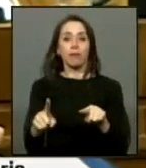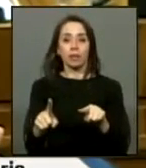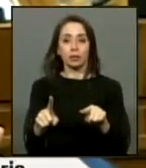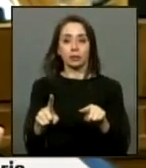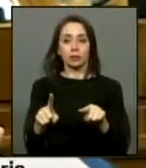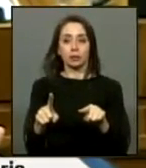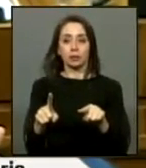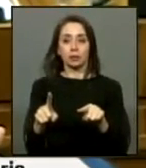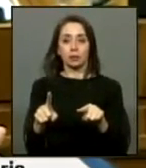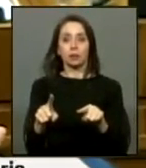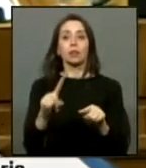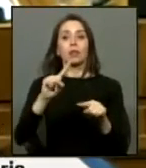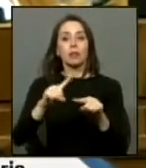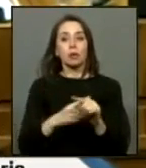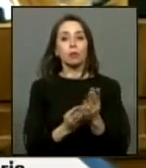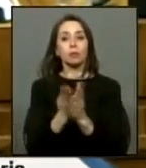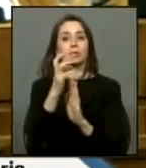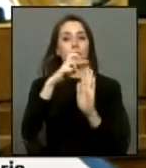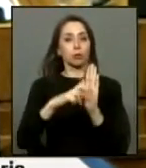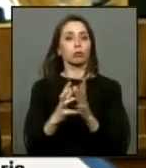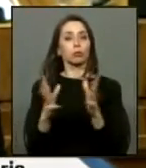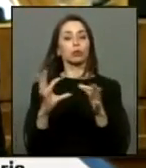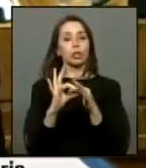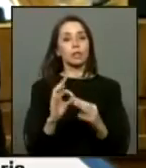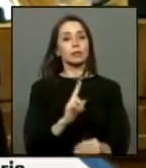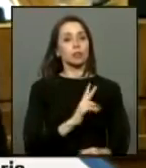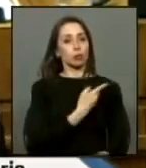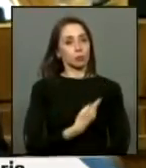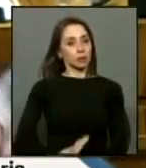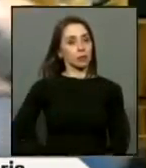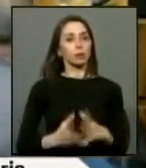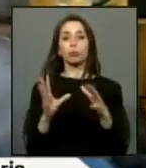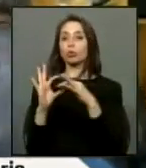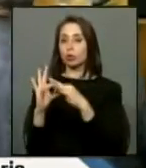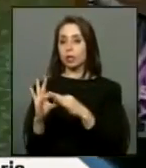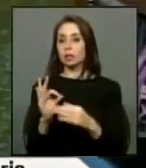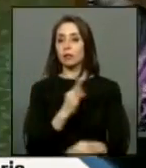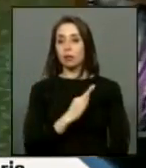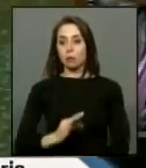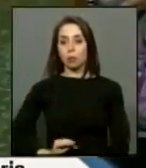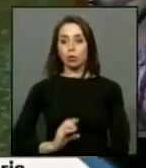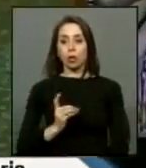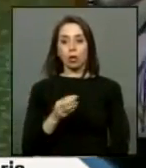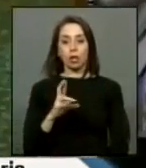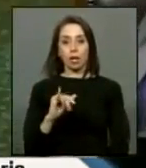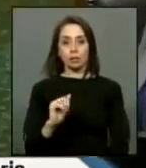empezar de nuevo con otro proyecto muchas gracias señor presidente muchas gracias diputado García